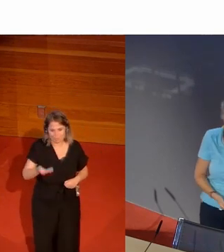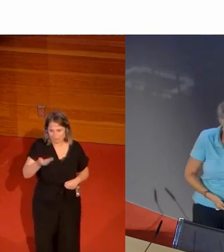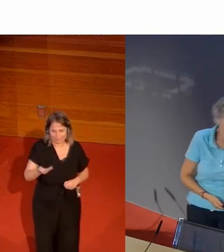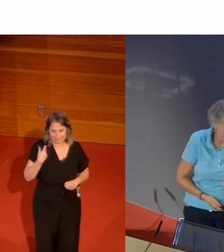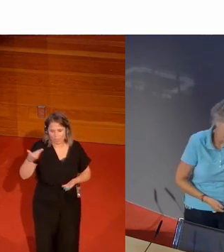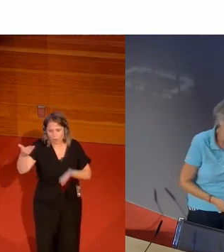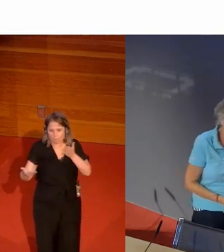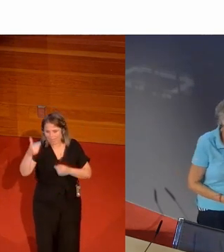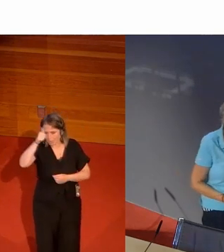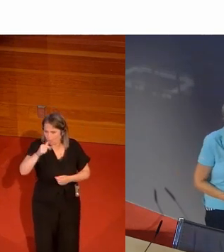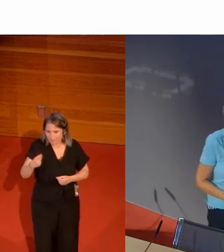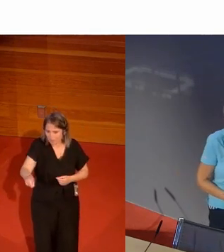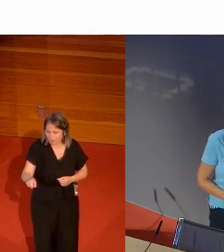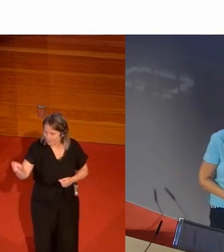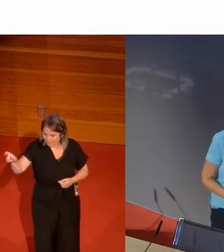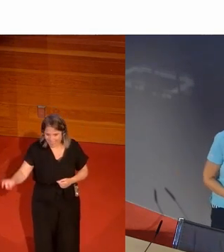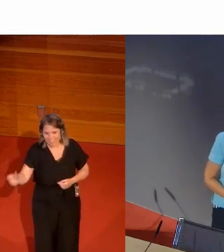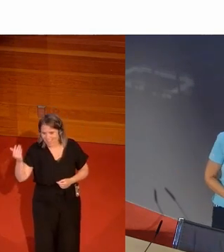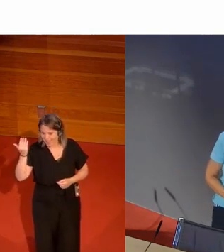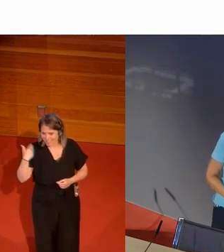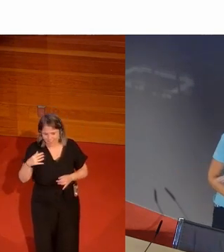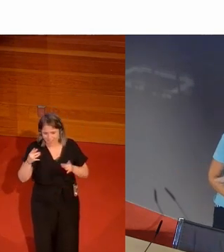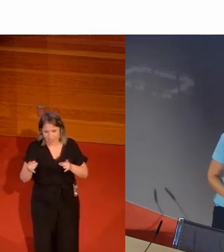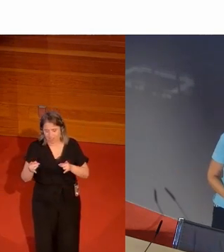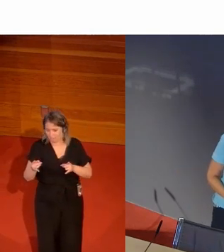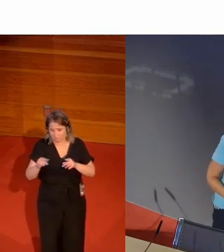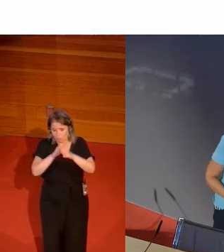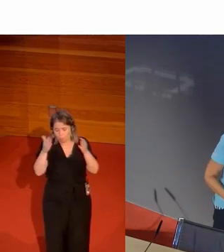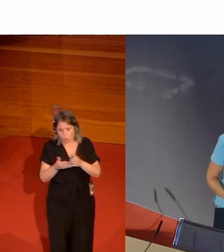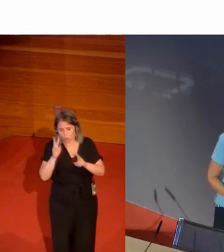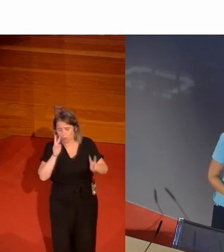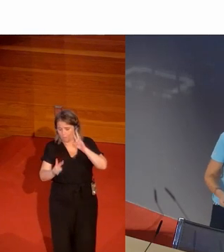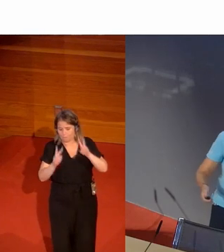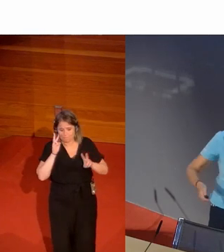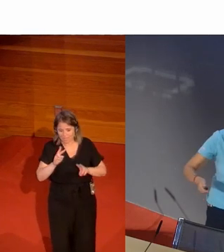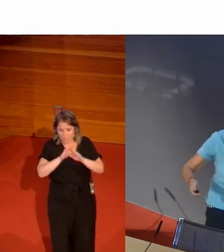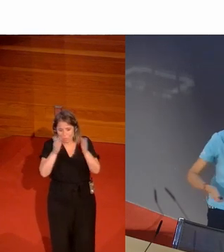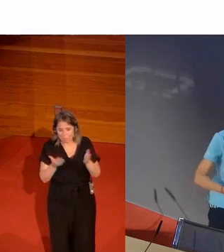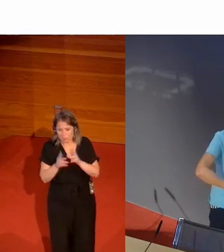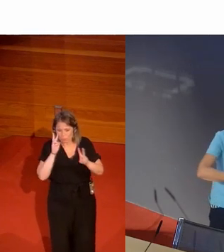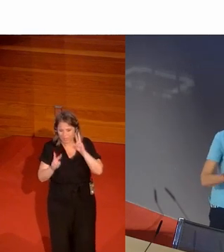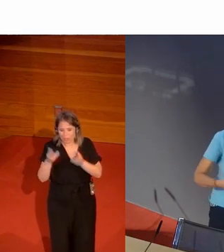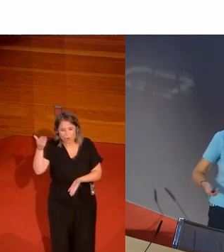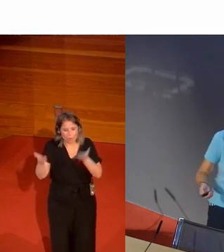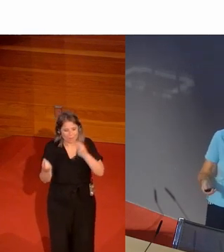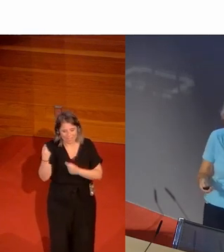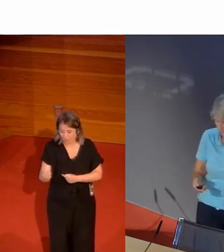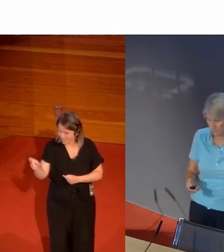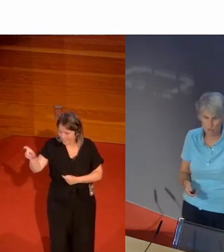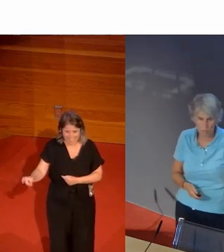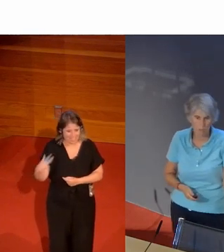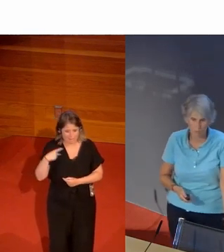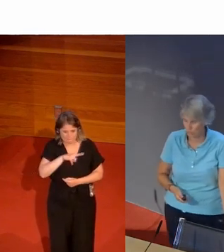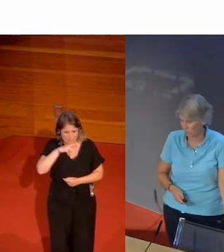nadie ya ella es capaz de atraer toda la atracción mundial y ya la hemos visto en nuestros juegos sin que la compares con nadie porque en sí misma ya